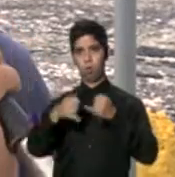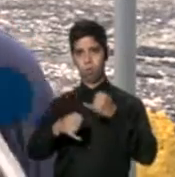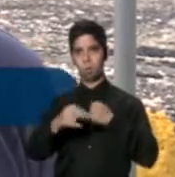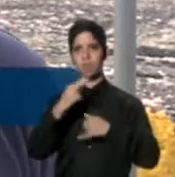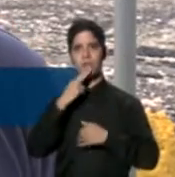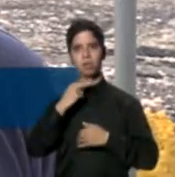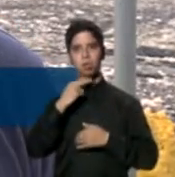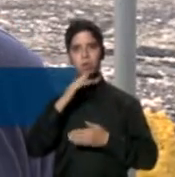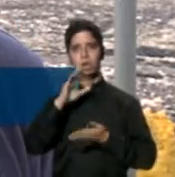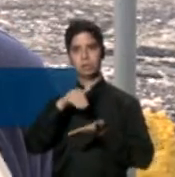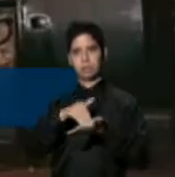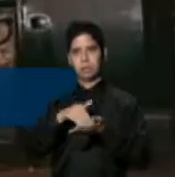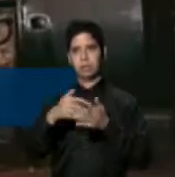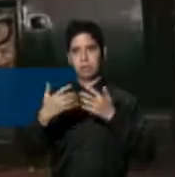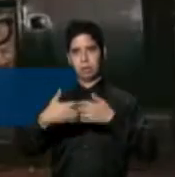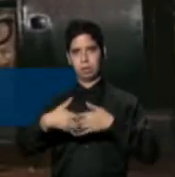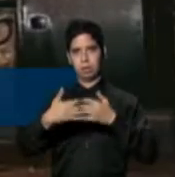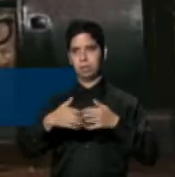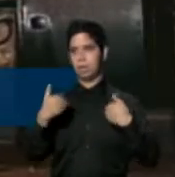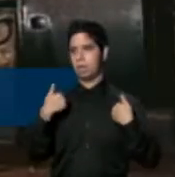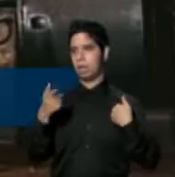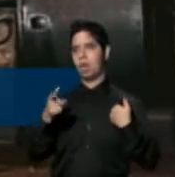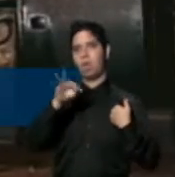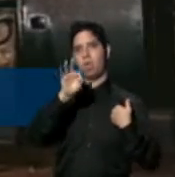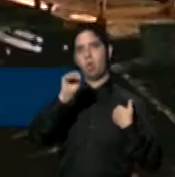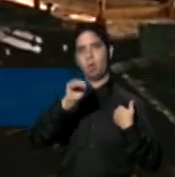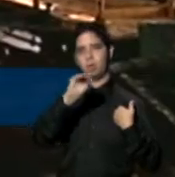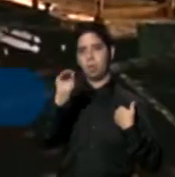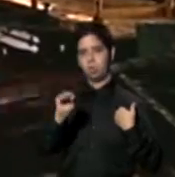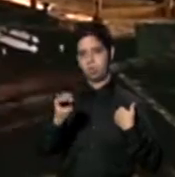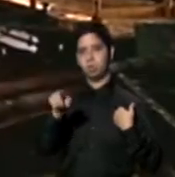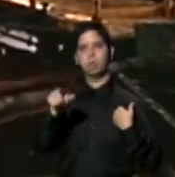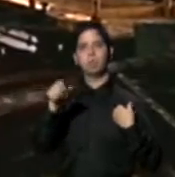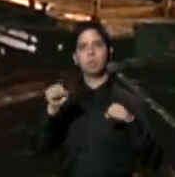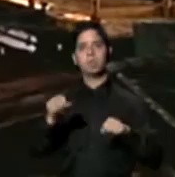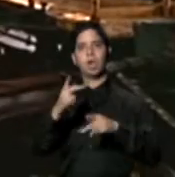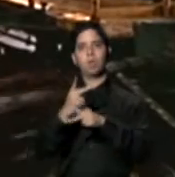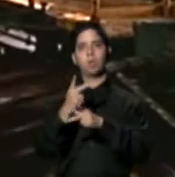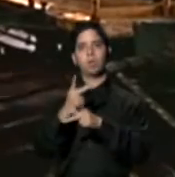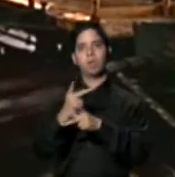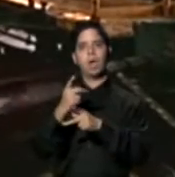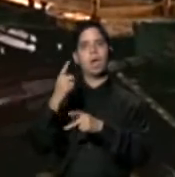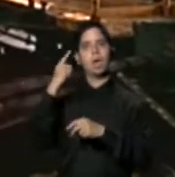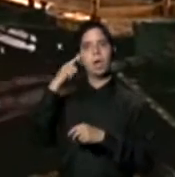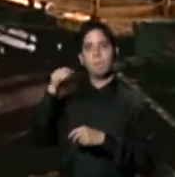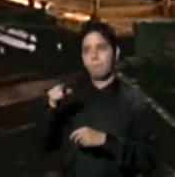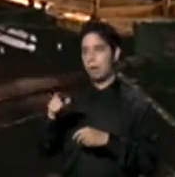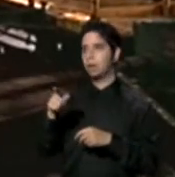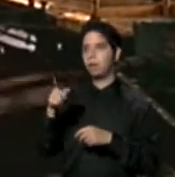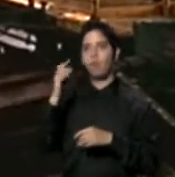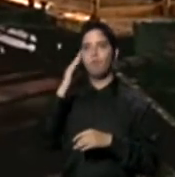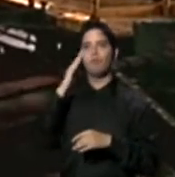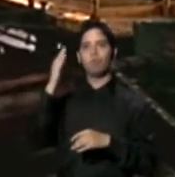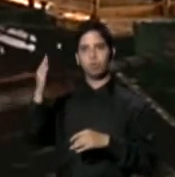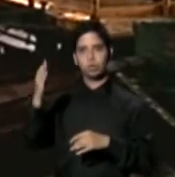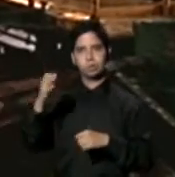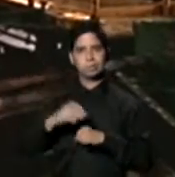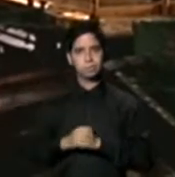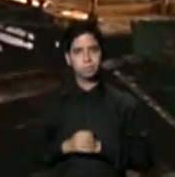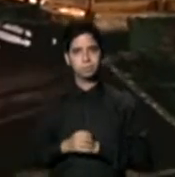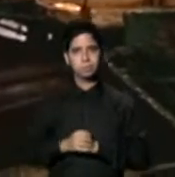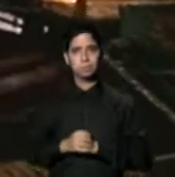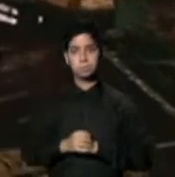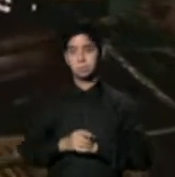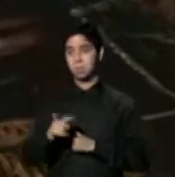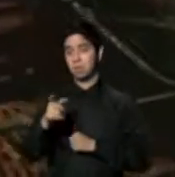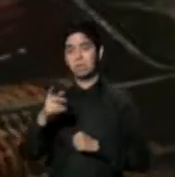tenía básicamente estaba sobre un 90% que se podía conservar para museos y para futuros estudios de la disciplina de la arqueología. La tristeza que nos da a nosotros